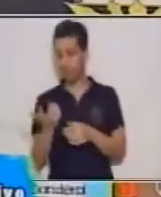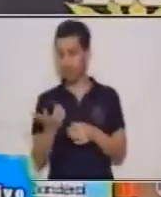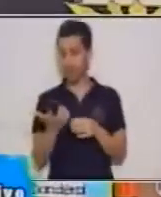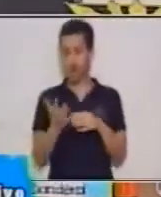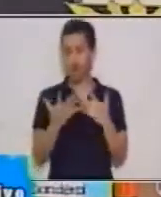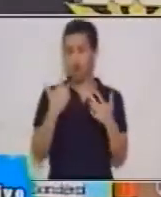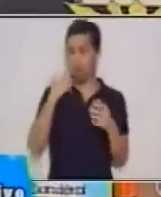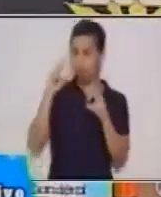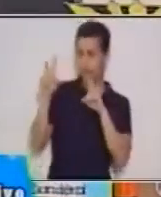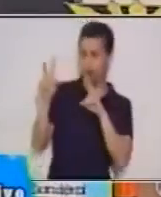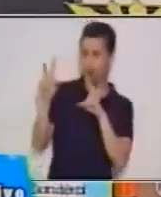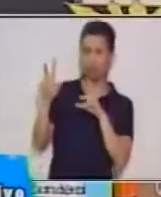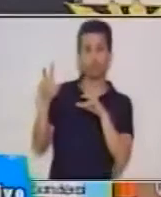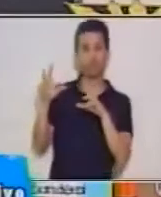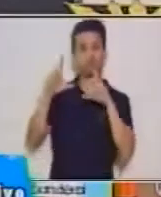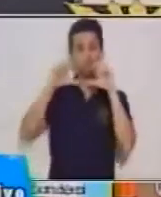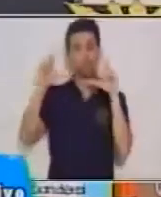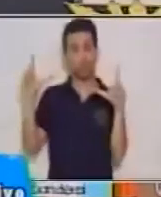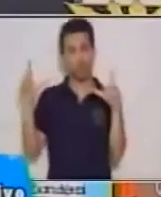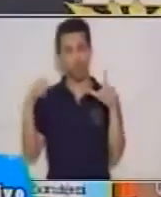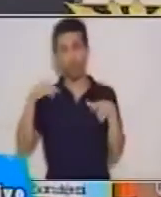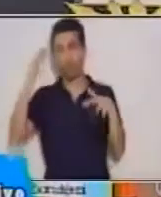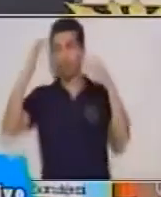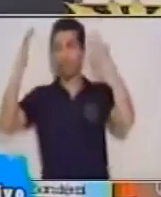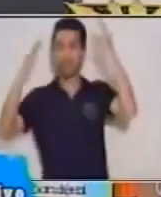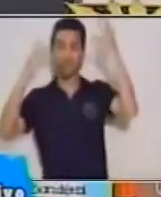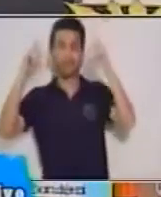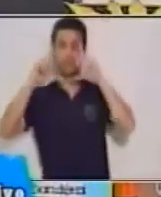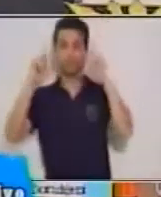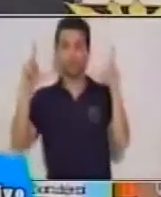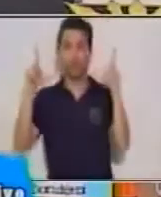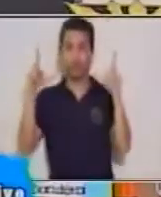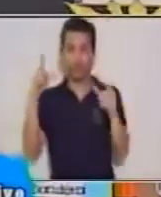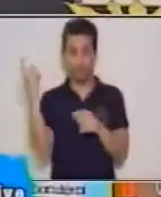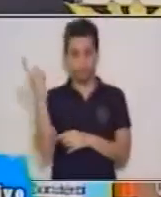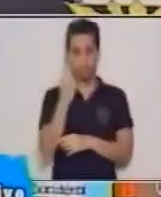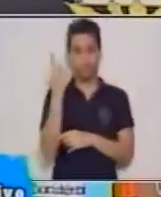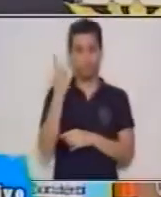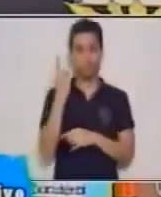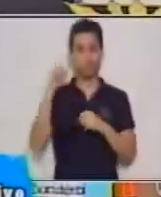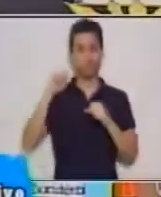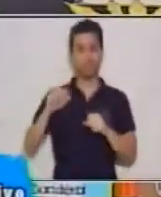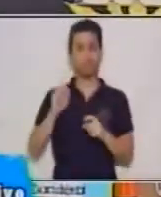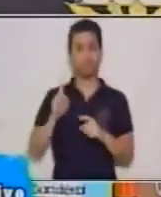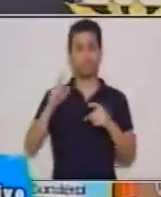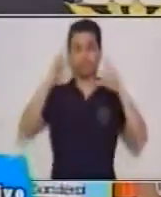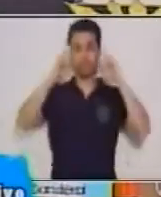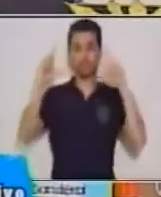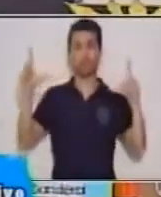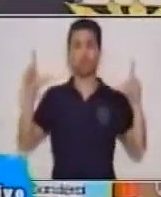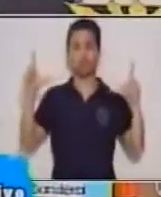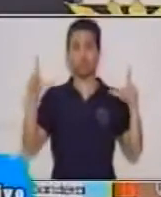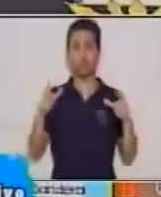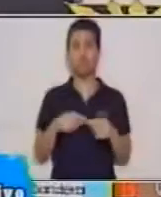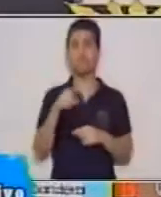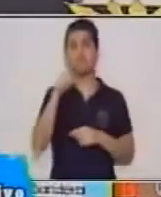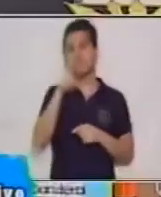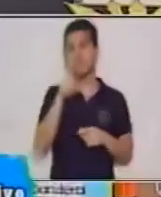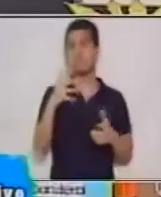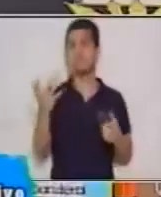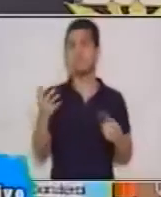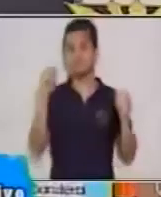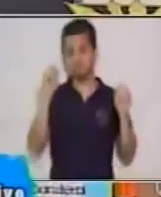sol, cómo se imagina el sol, qué tan importante es en su diario vivir. Y usted